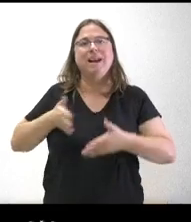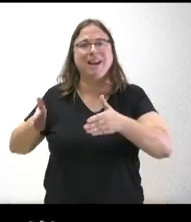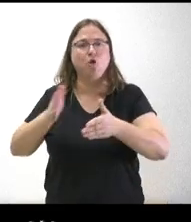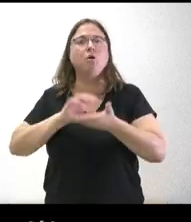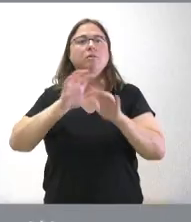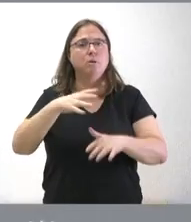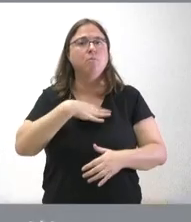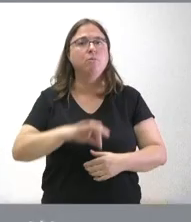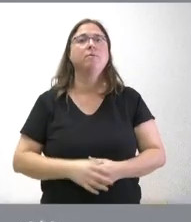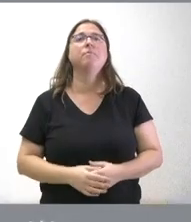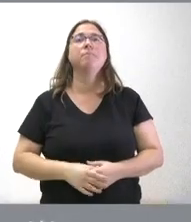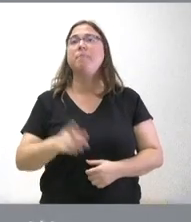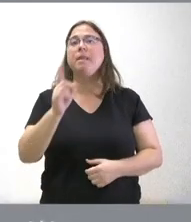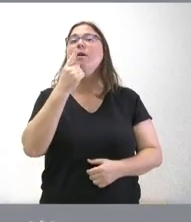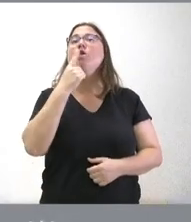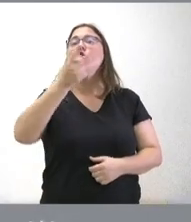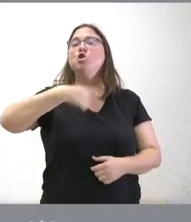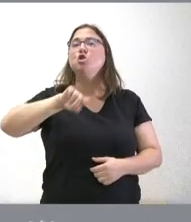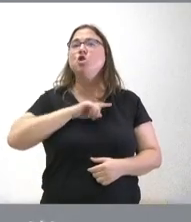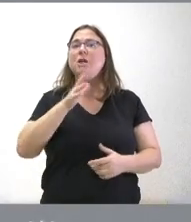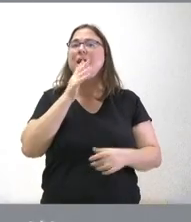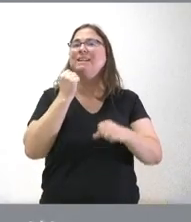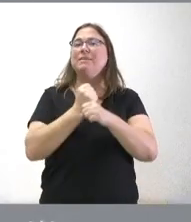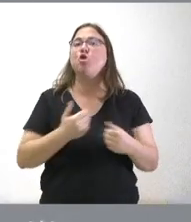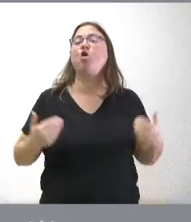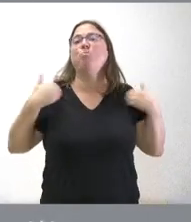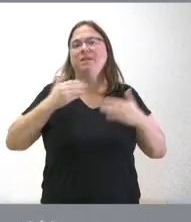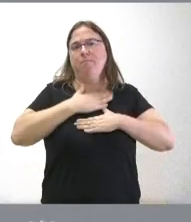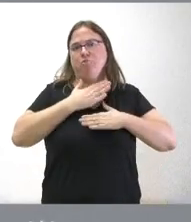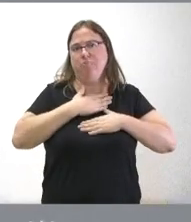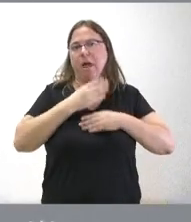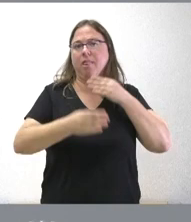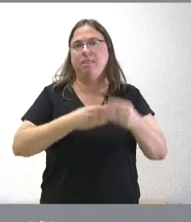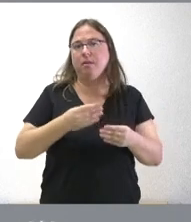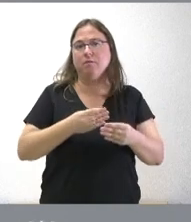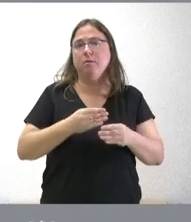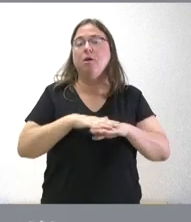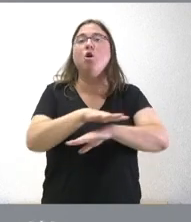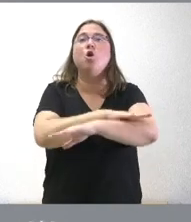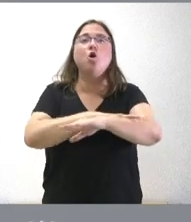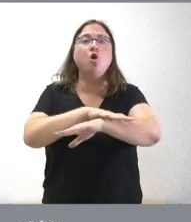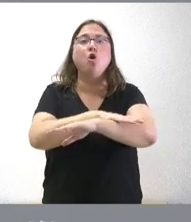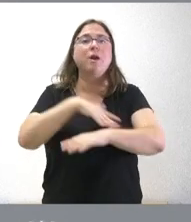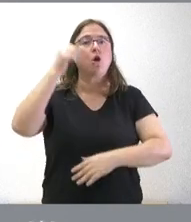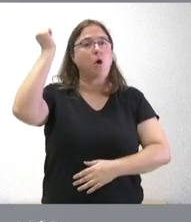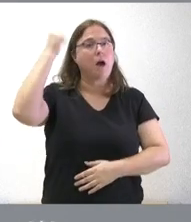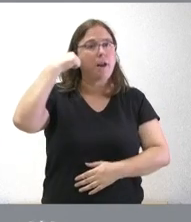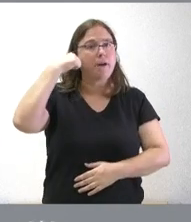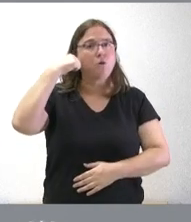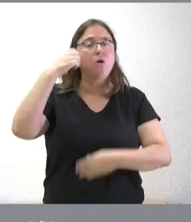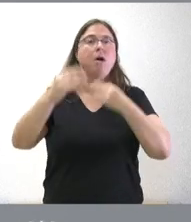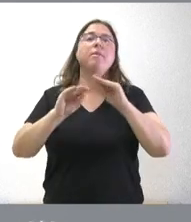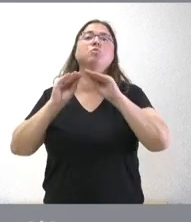Bueno, yo decía que nosotros estamos desarrollando las tareas y las competencias que nos corresponden y por tanto el Gobierno de Aragón pues realiza